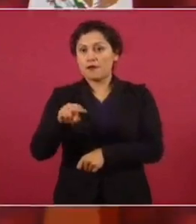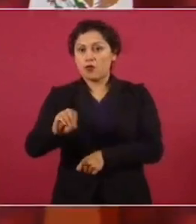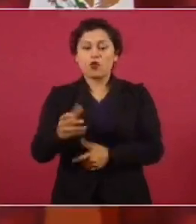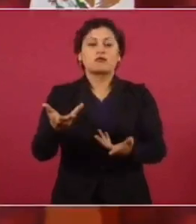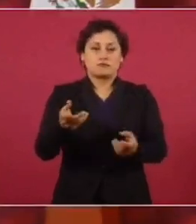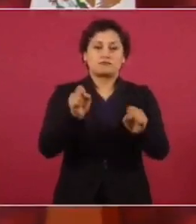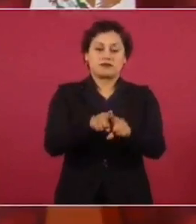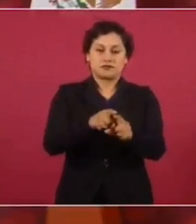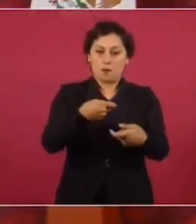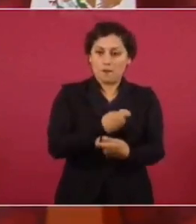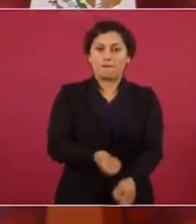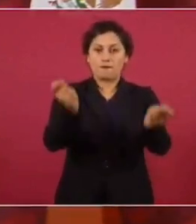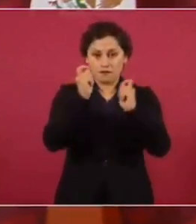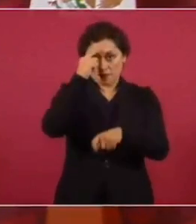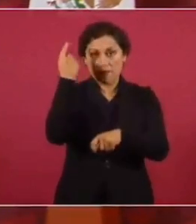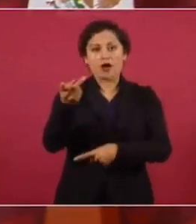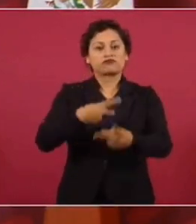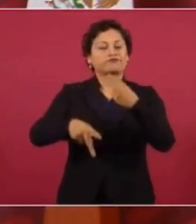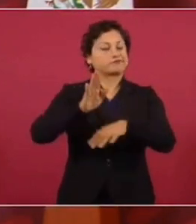para producir más,